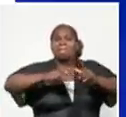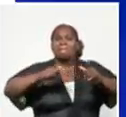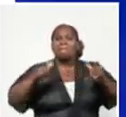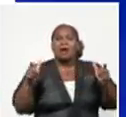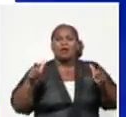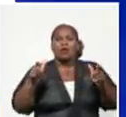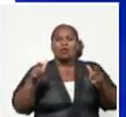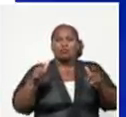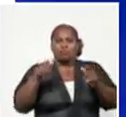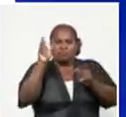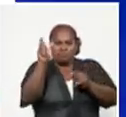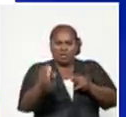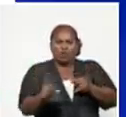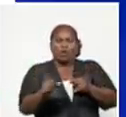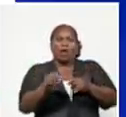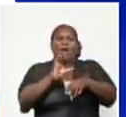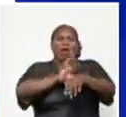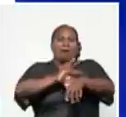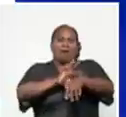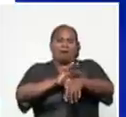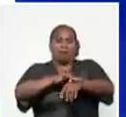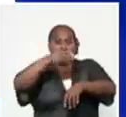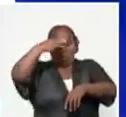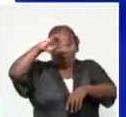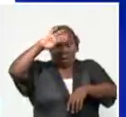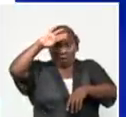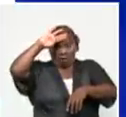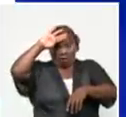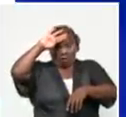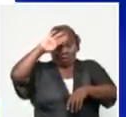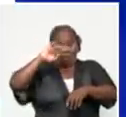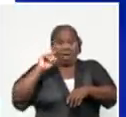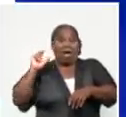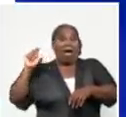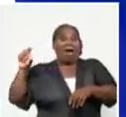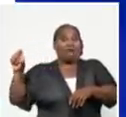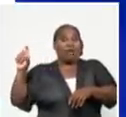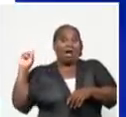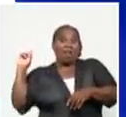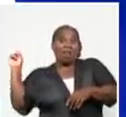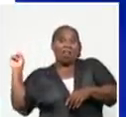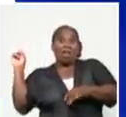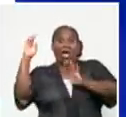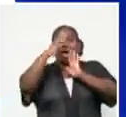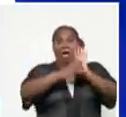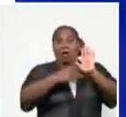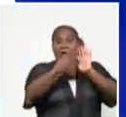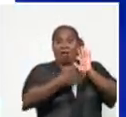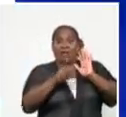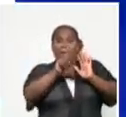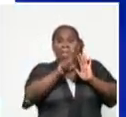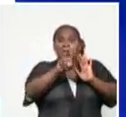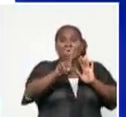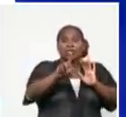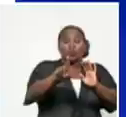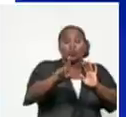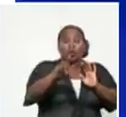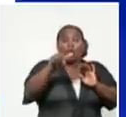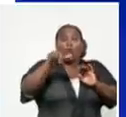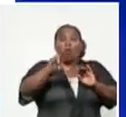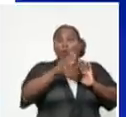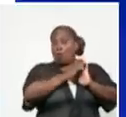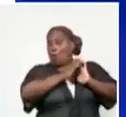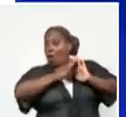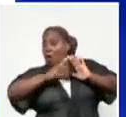de la actual epidemia en Cuba. Ahora miren al final de la gráfica. Desde el 21 de julio estamos asistiendo